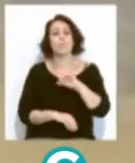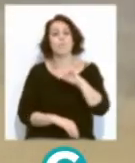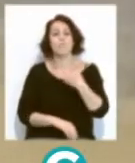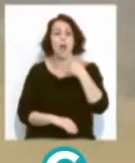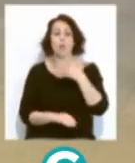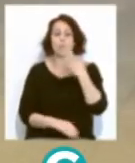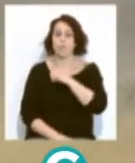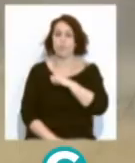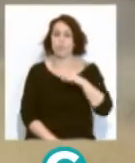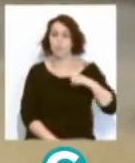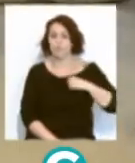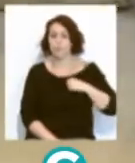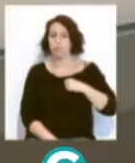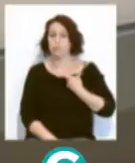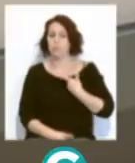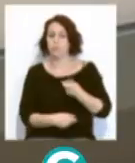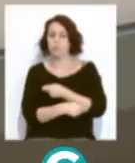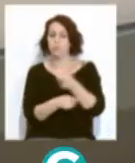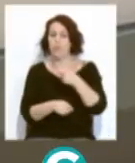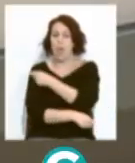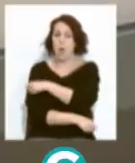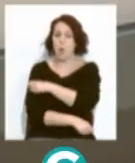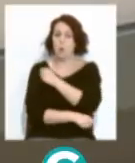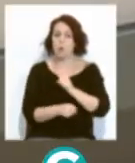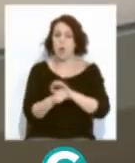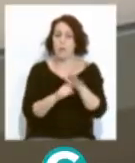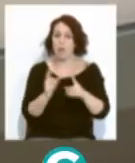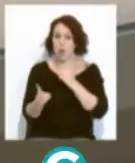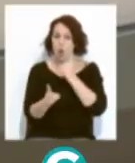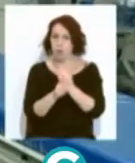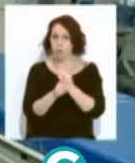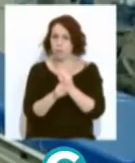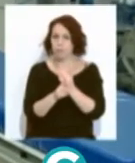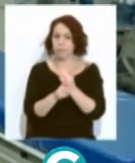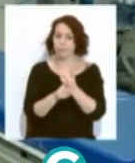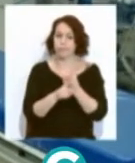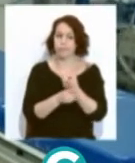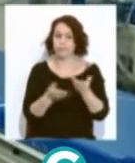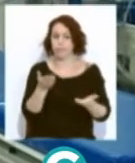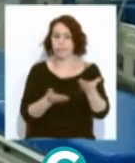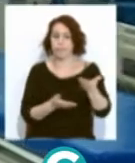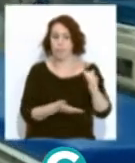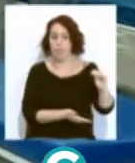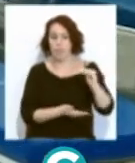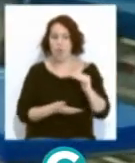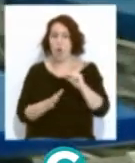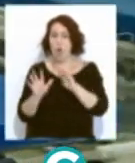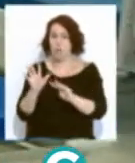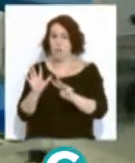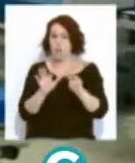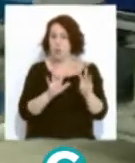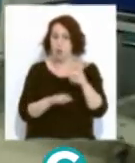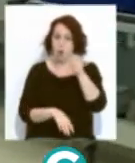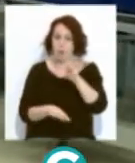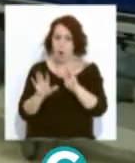comunidad autónoma en dispersar vacunas contra la COVID en relación a las recibidas con un 88,8